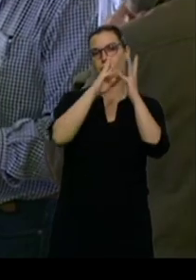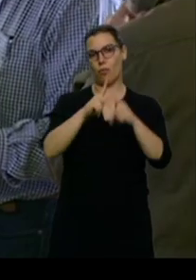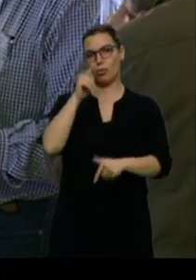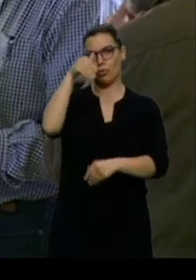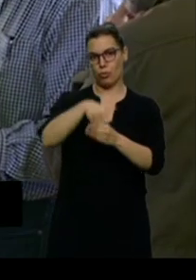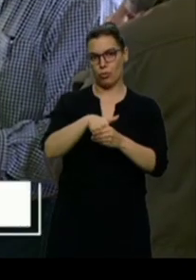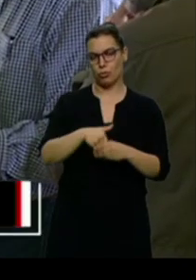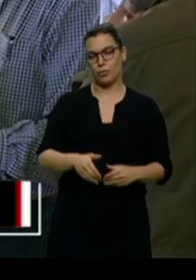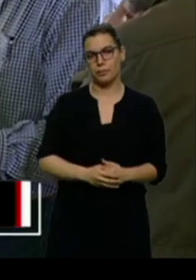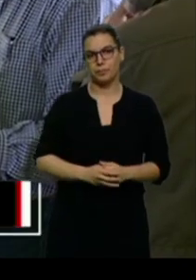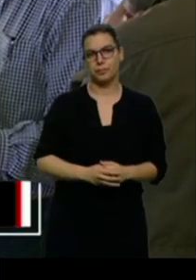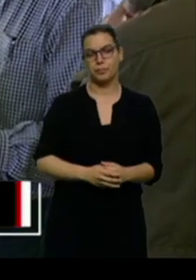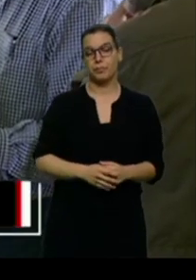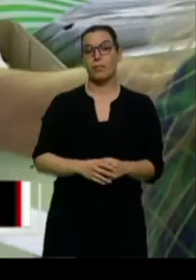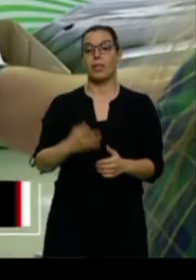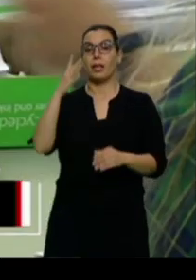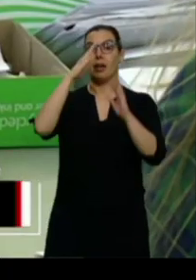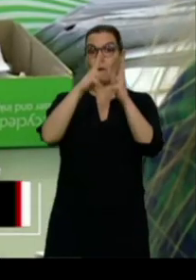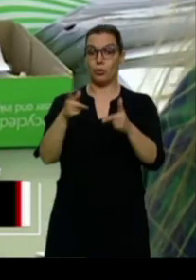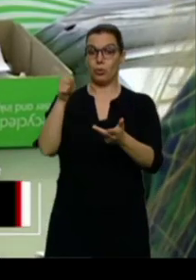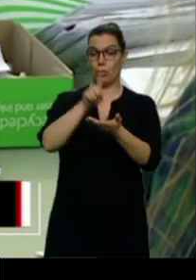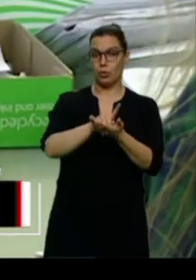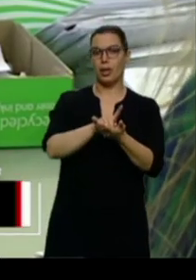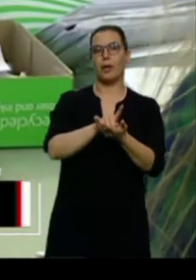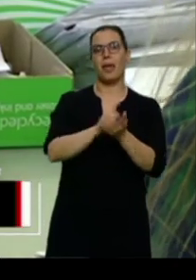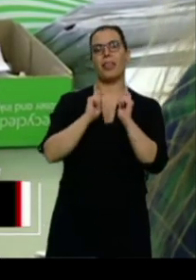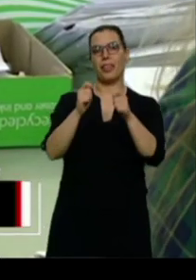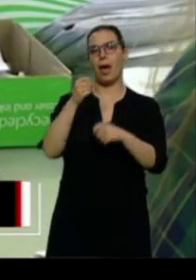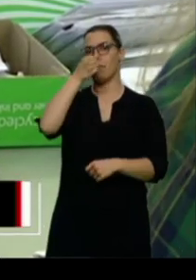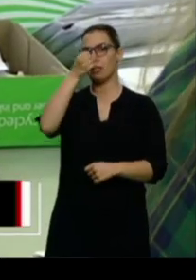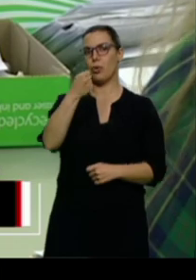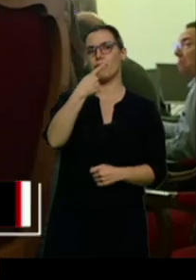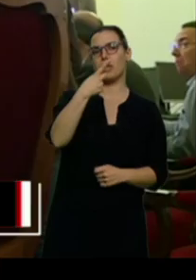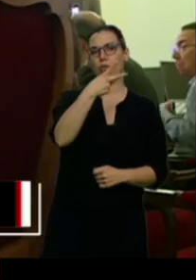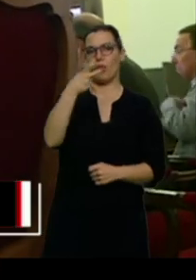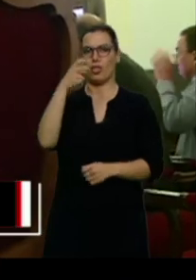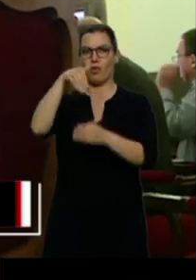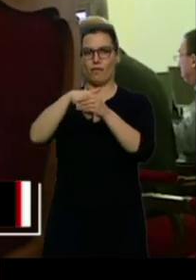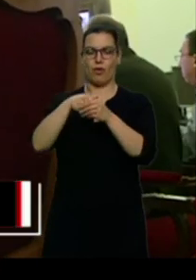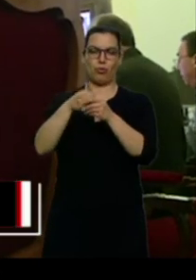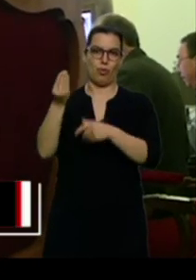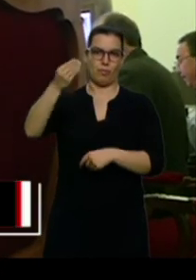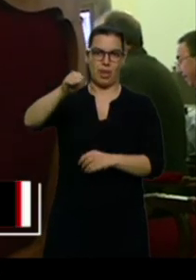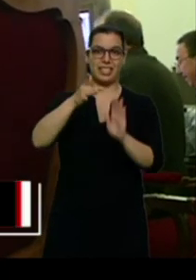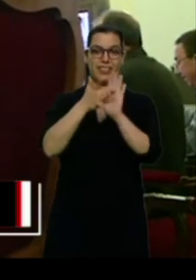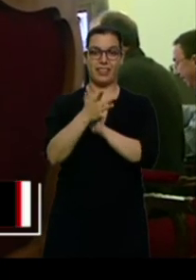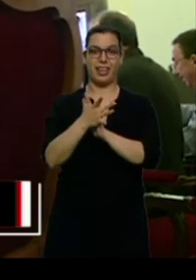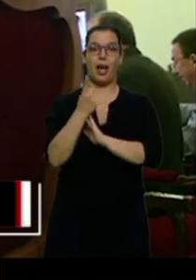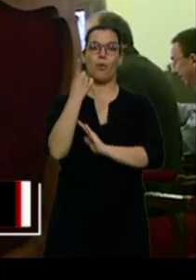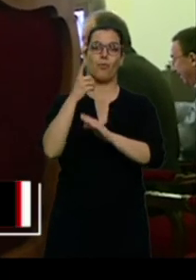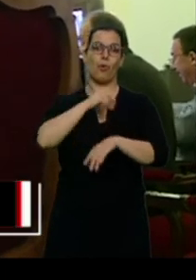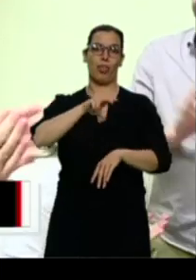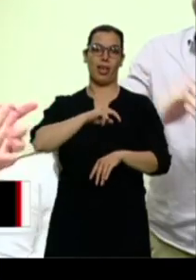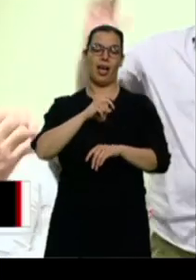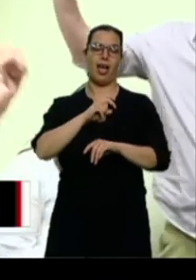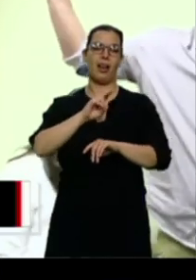El nuevo recuento ha devuelto al PSOE 1.200 votos, lo que le supone sumar el décimo concejal. Los socialistas han recurrido los datos de